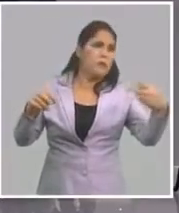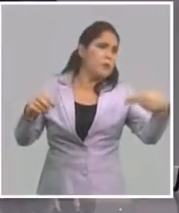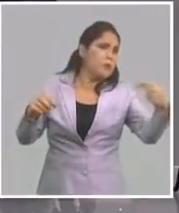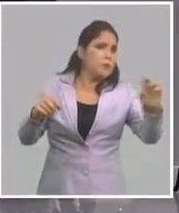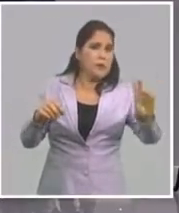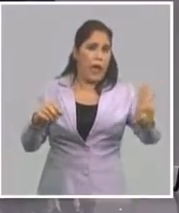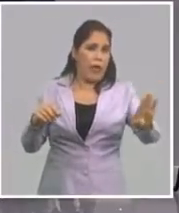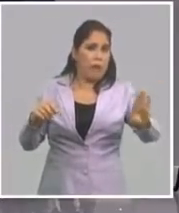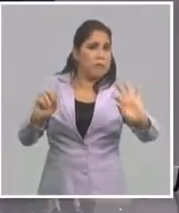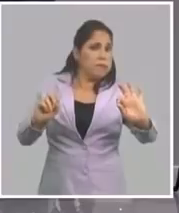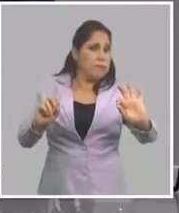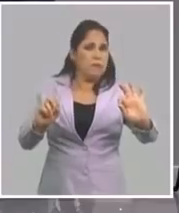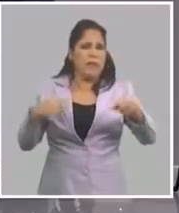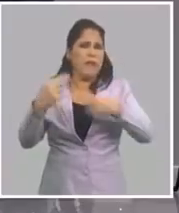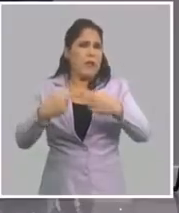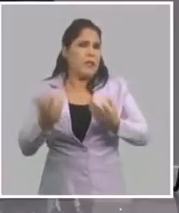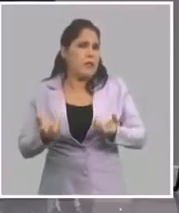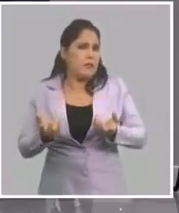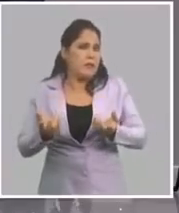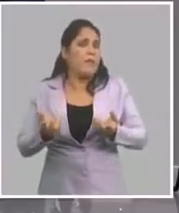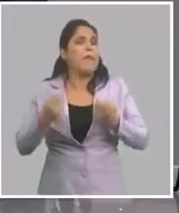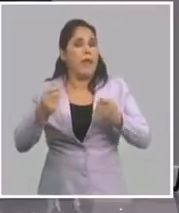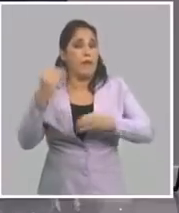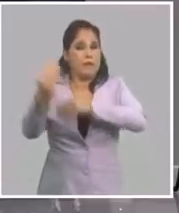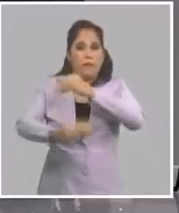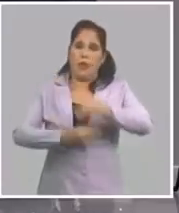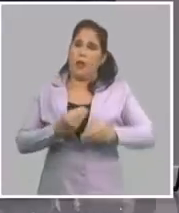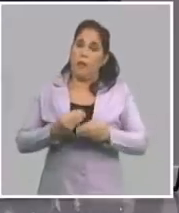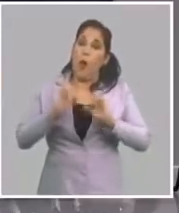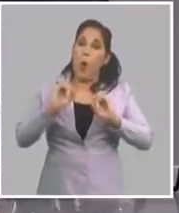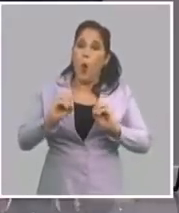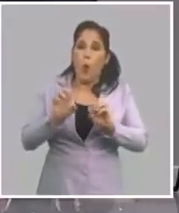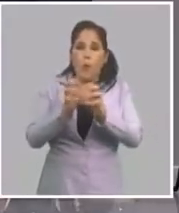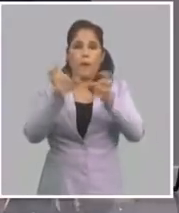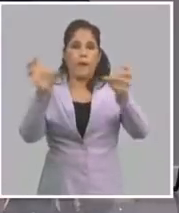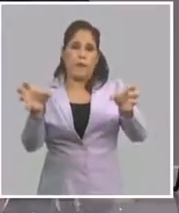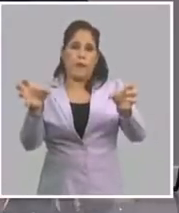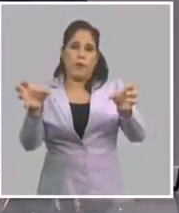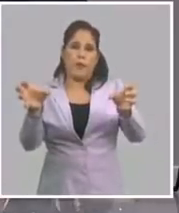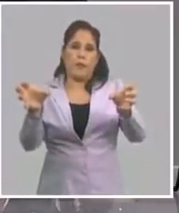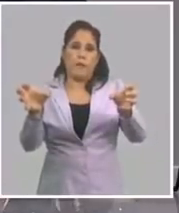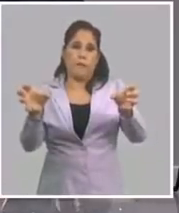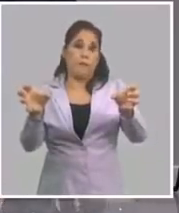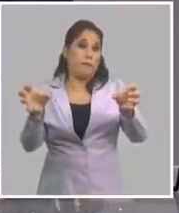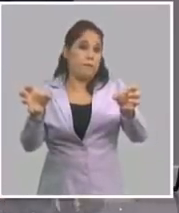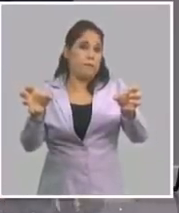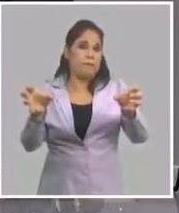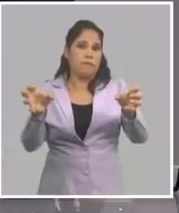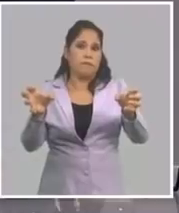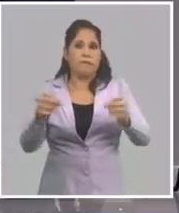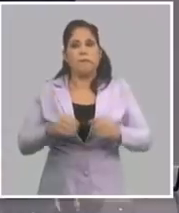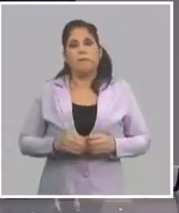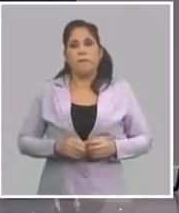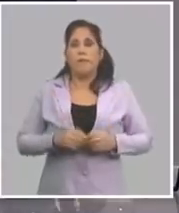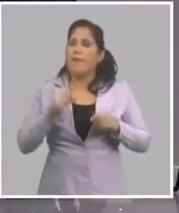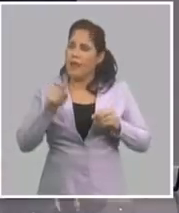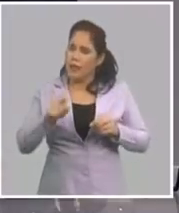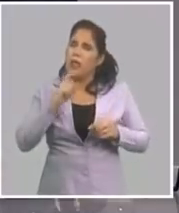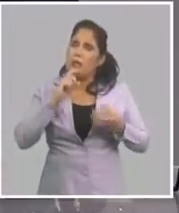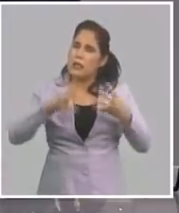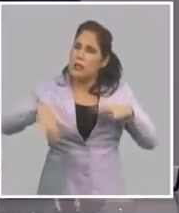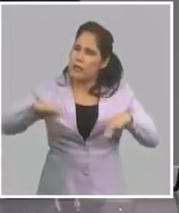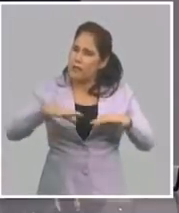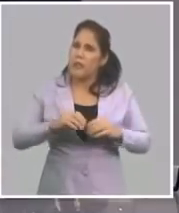Hay quien dice que tiene que redefinirse o tiene que dividirse, algunos piensan en eso. Este es